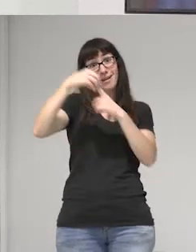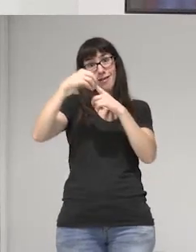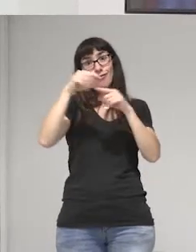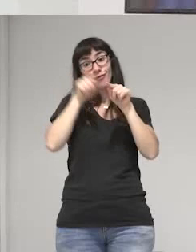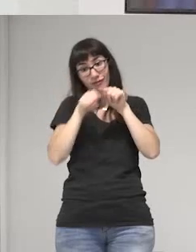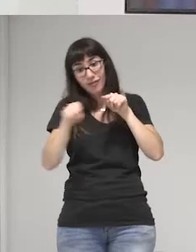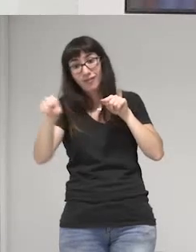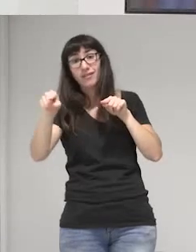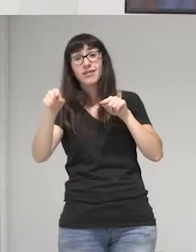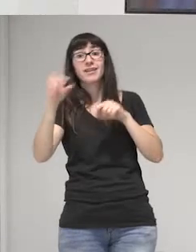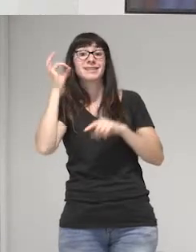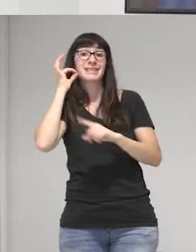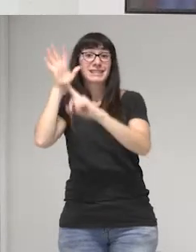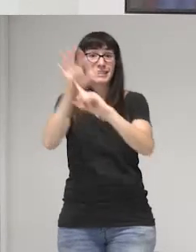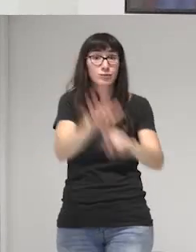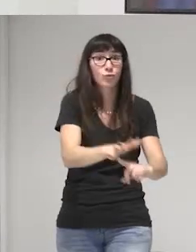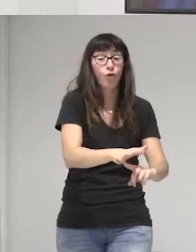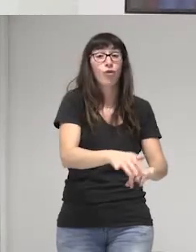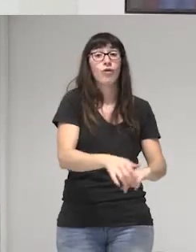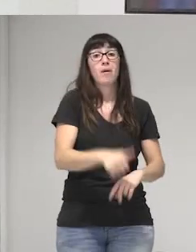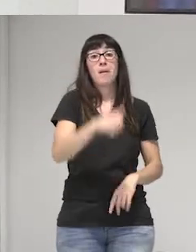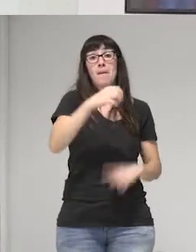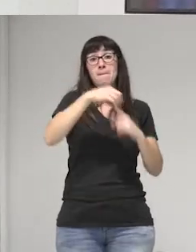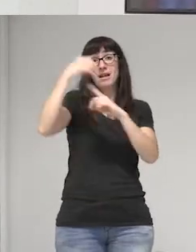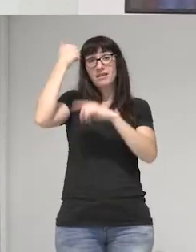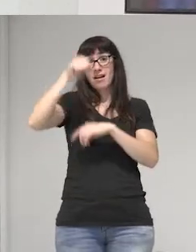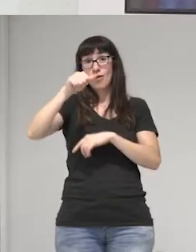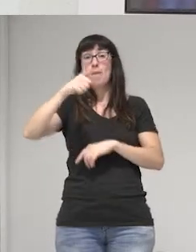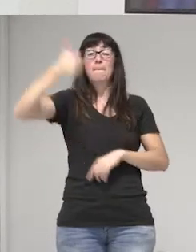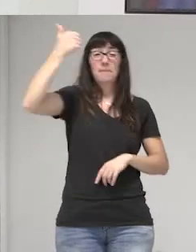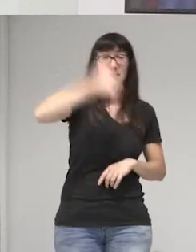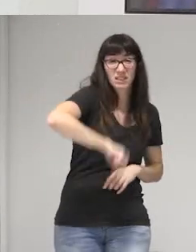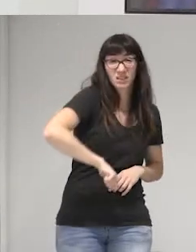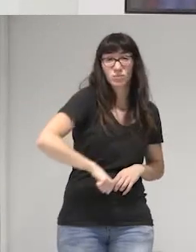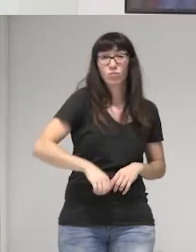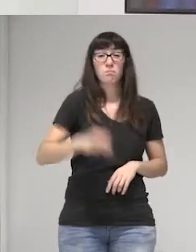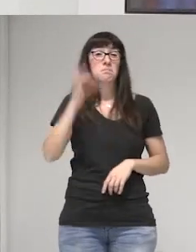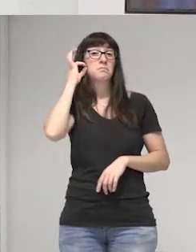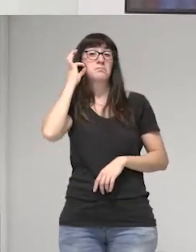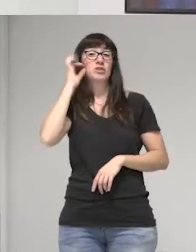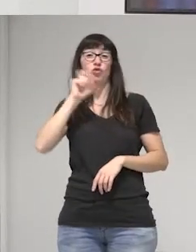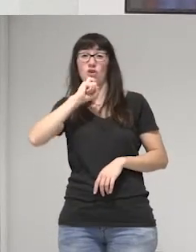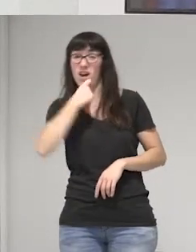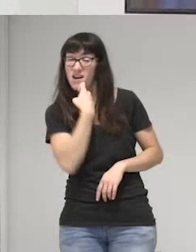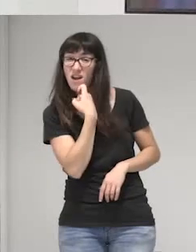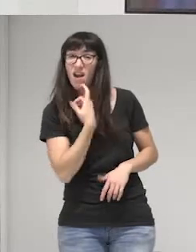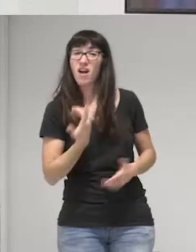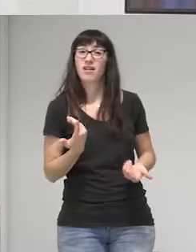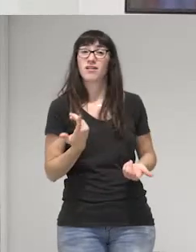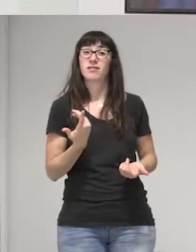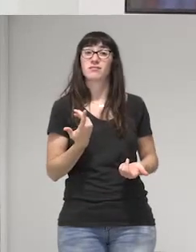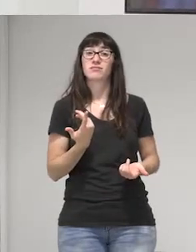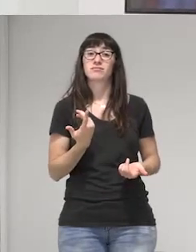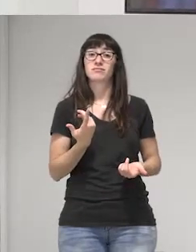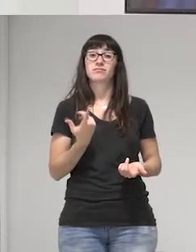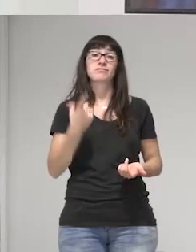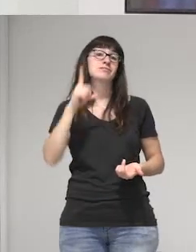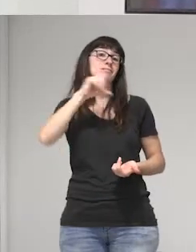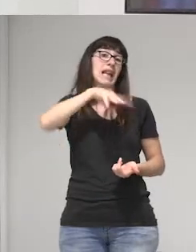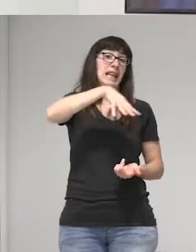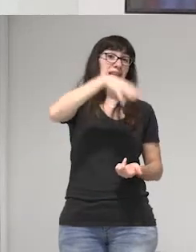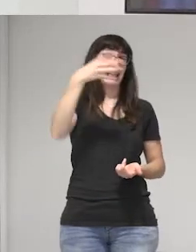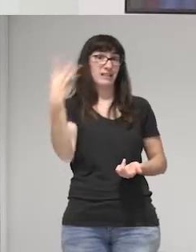del patriarcado al machismo, del patriarcado a la misoginia, del patriarcado a la letbo-trans homofobia,